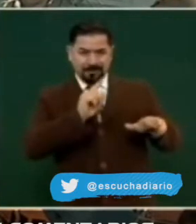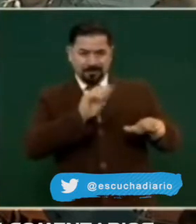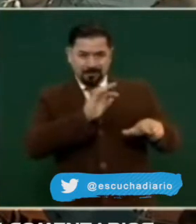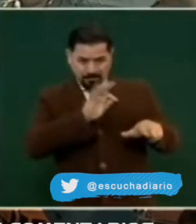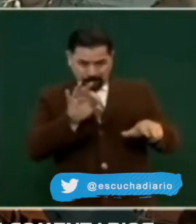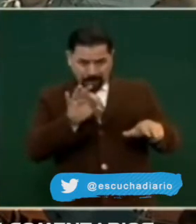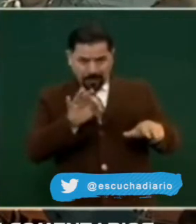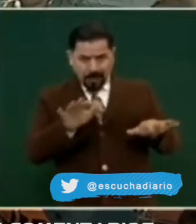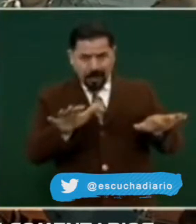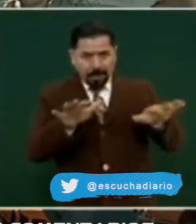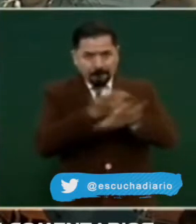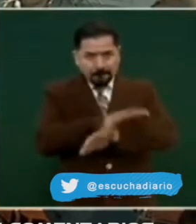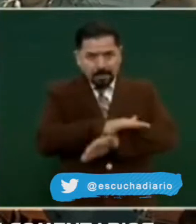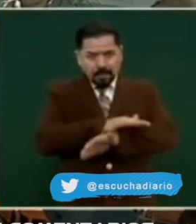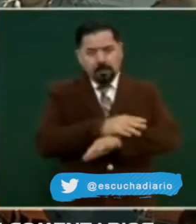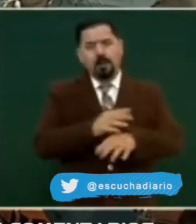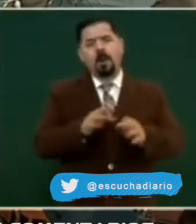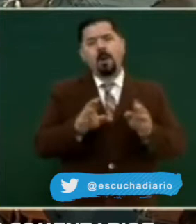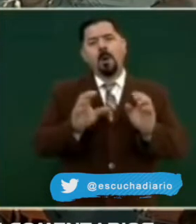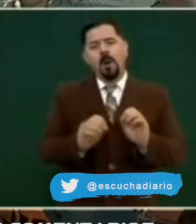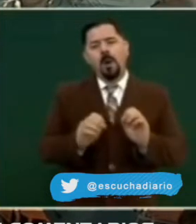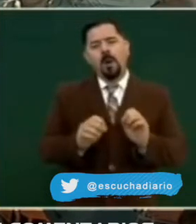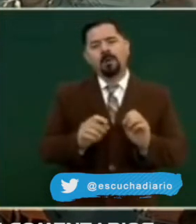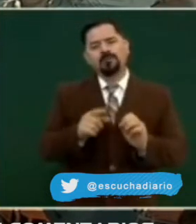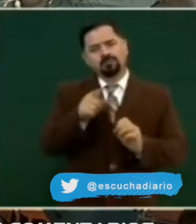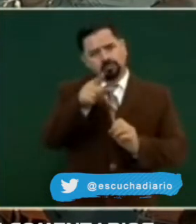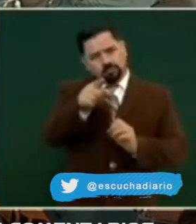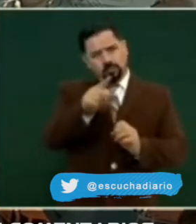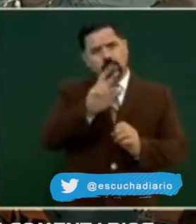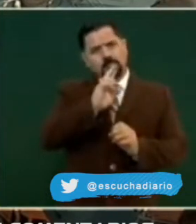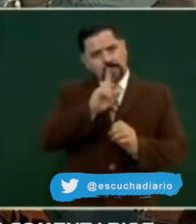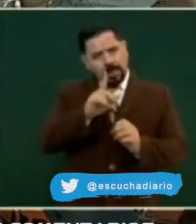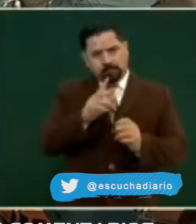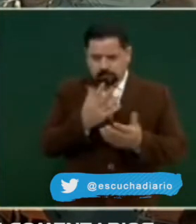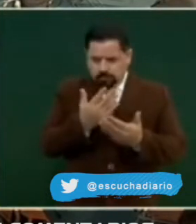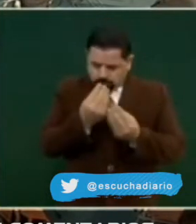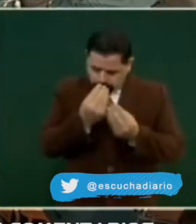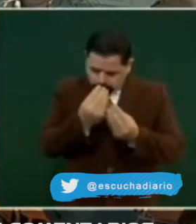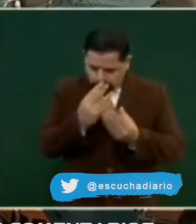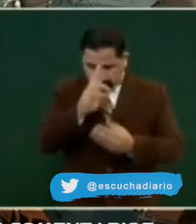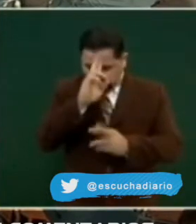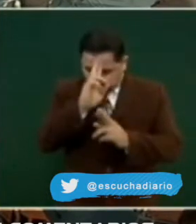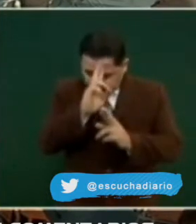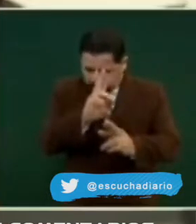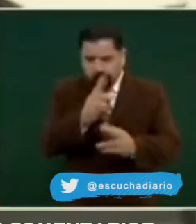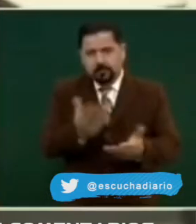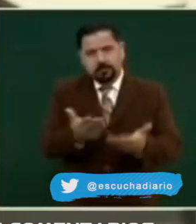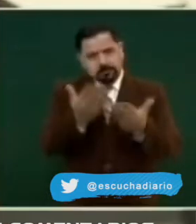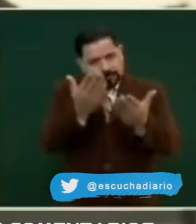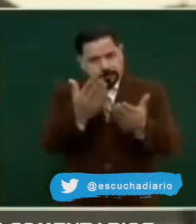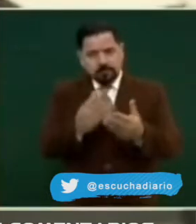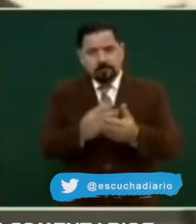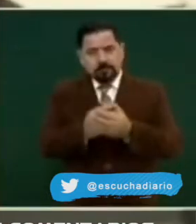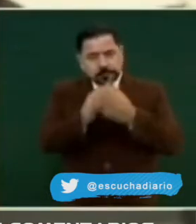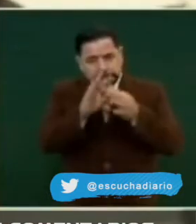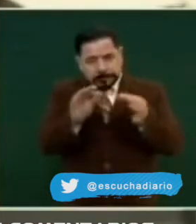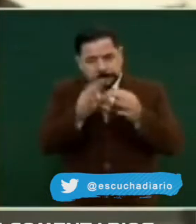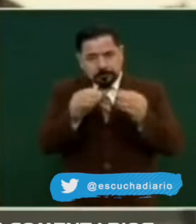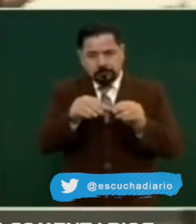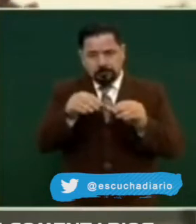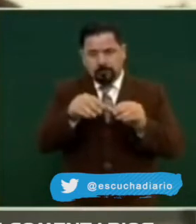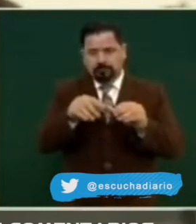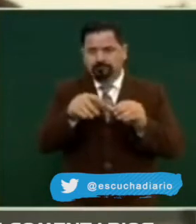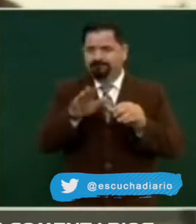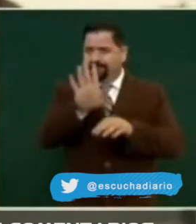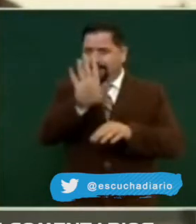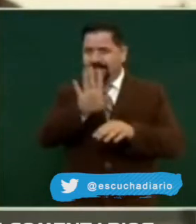¿Y nos pudiera explicar su lógica, con mucho respeto se lo pido, en este ajedrez político, más allá de